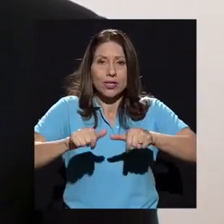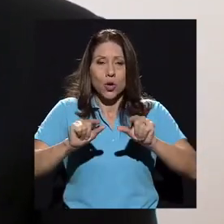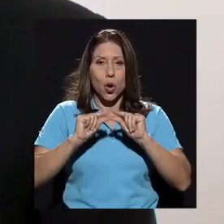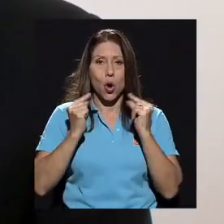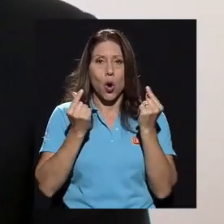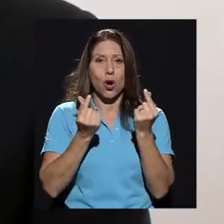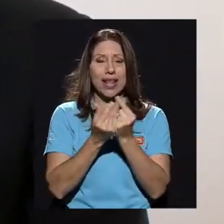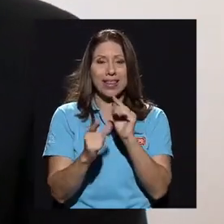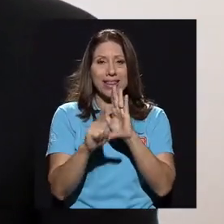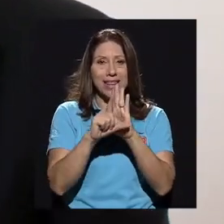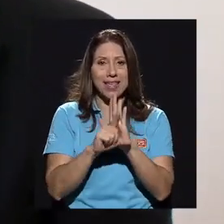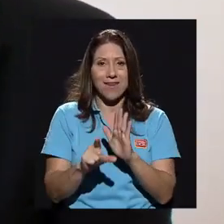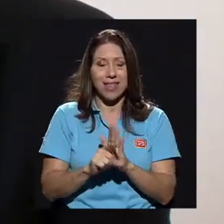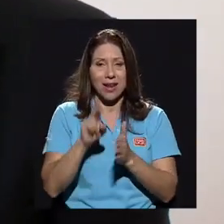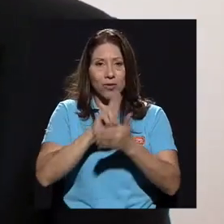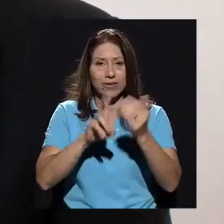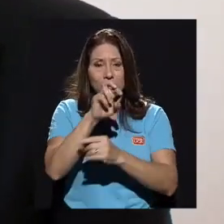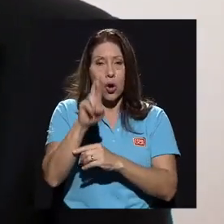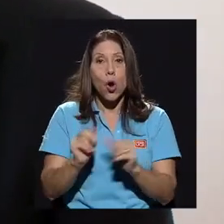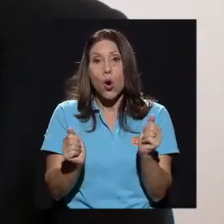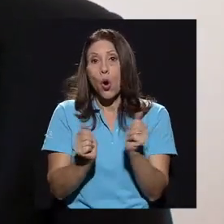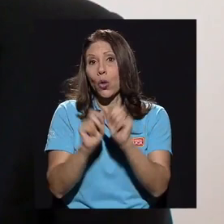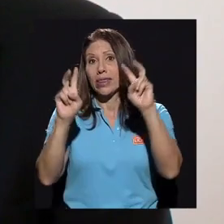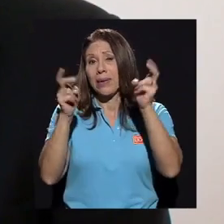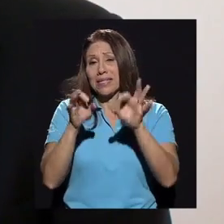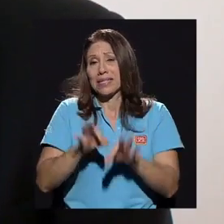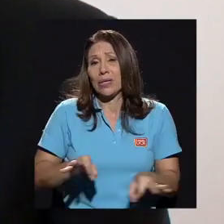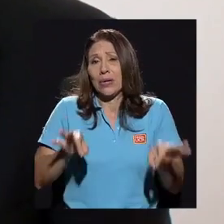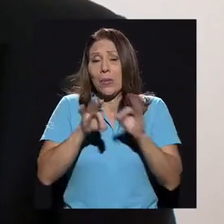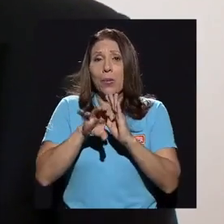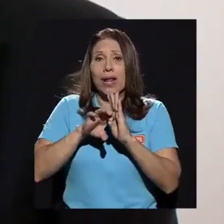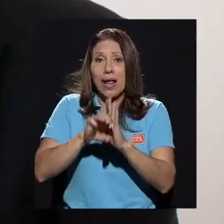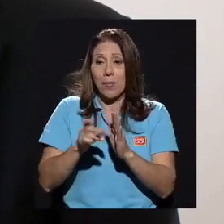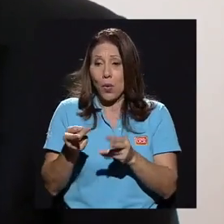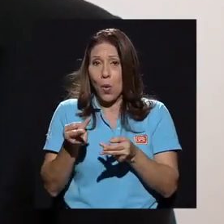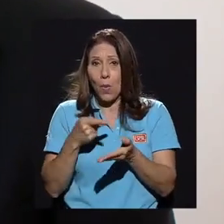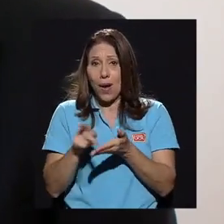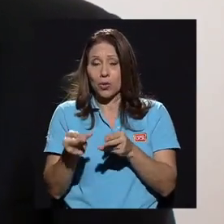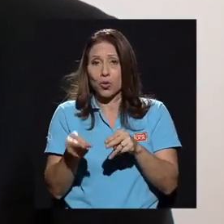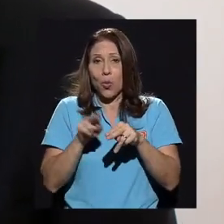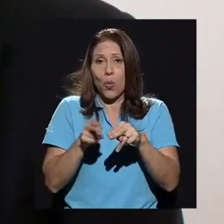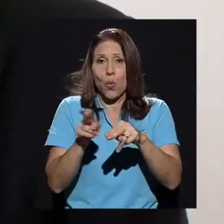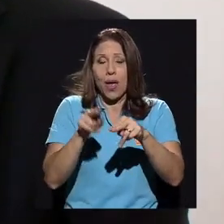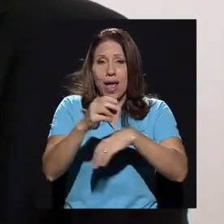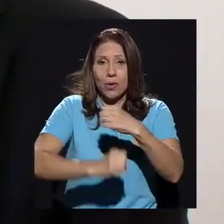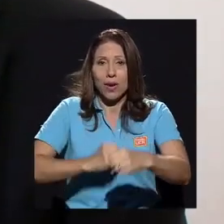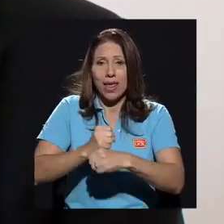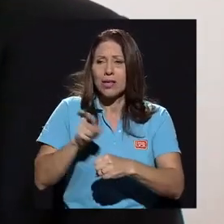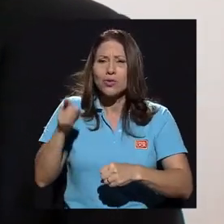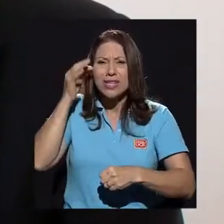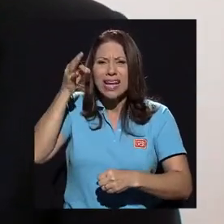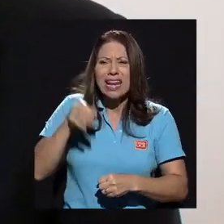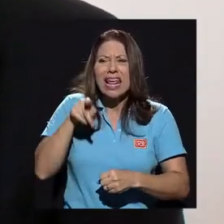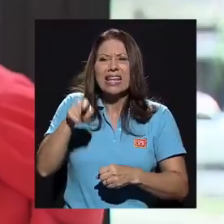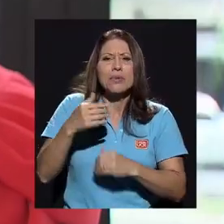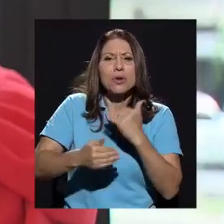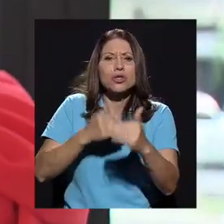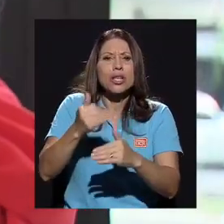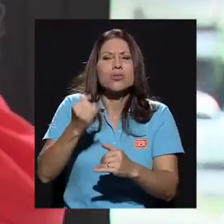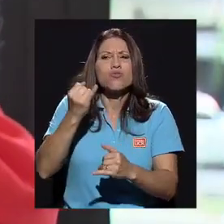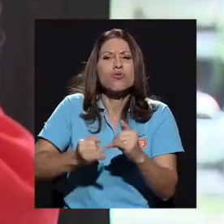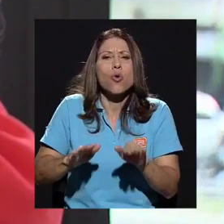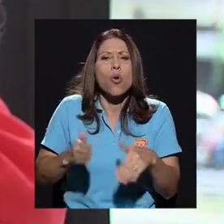en discusión, por ejemplo, como el de las anualidades. ¿Usted en qué términos considera que debe concluirse ese proceso de la nueva convención?